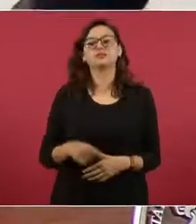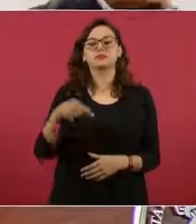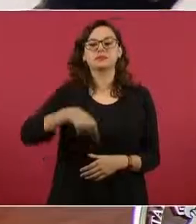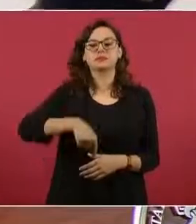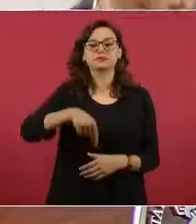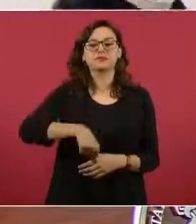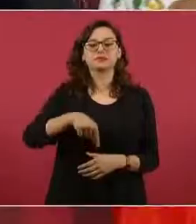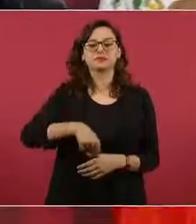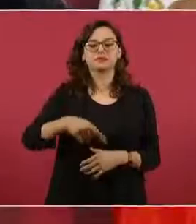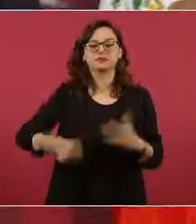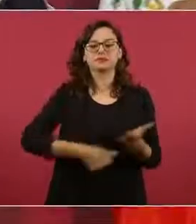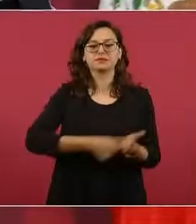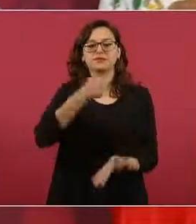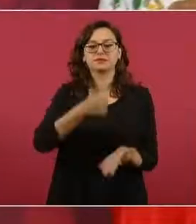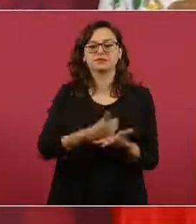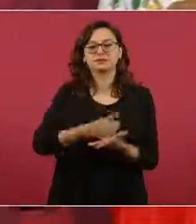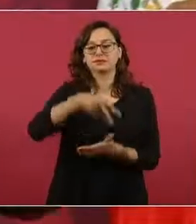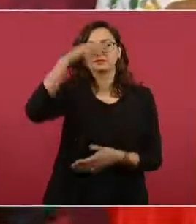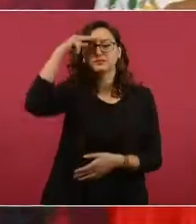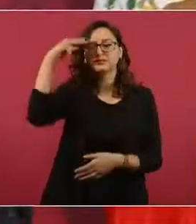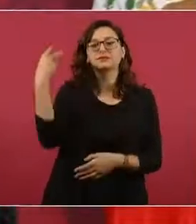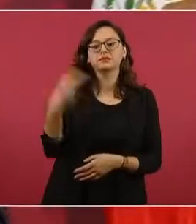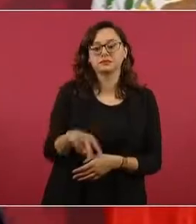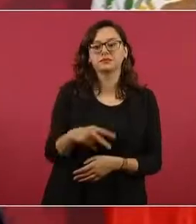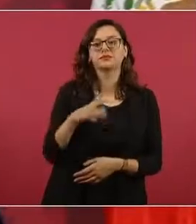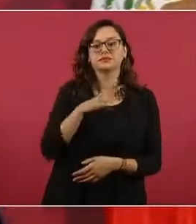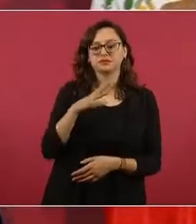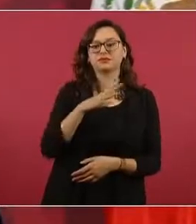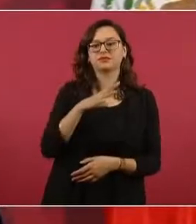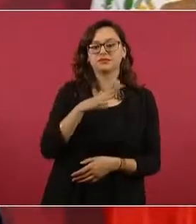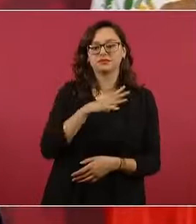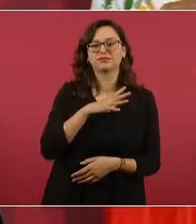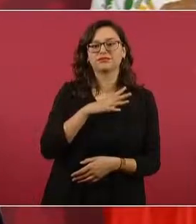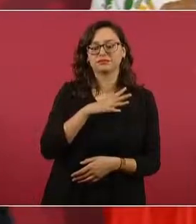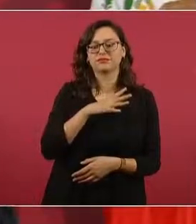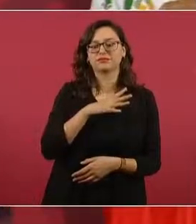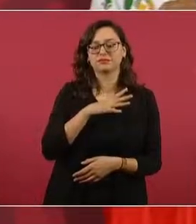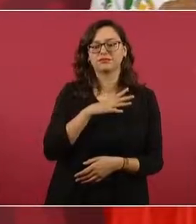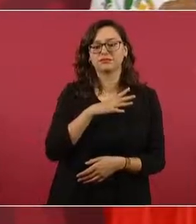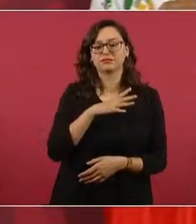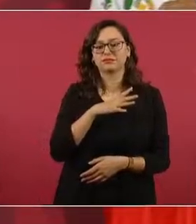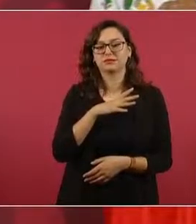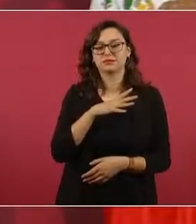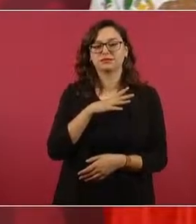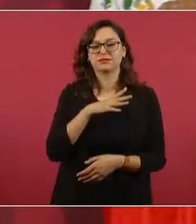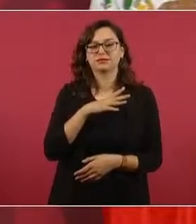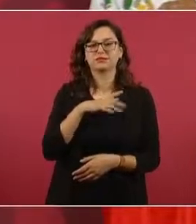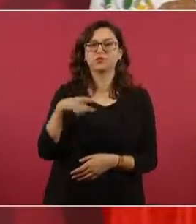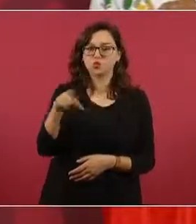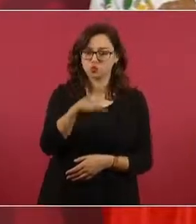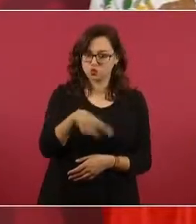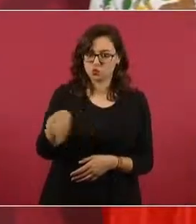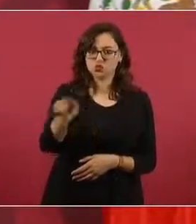y les invito